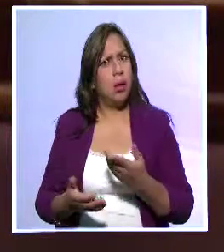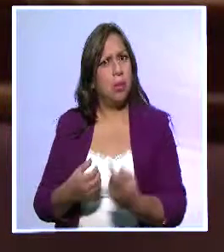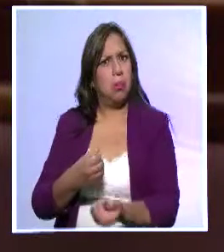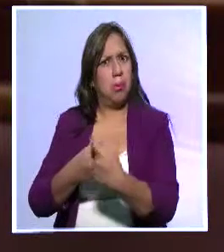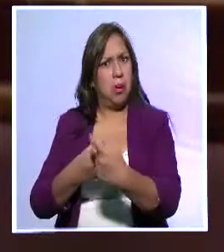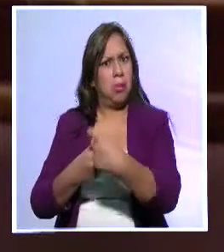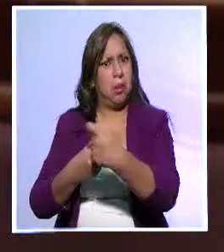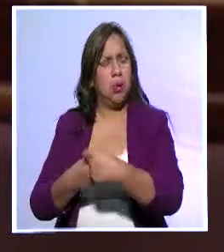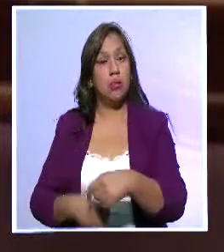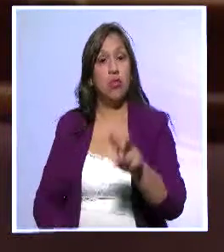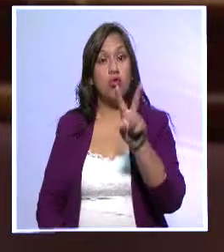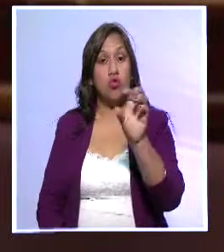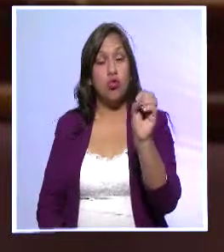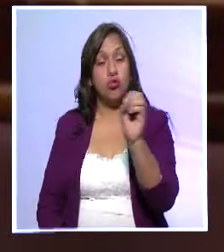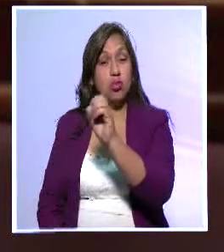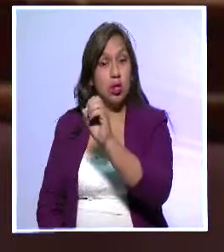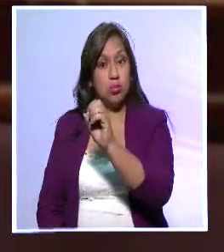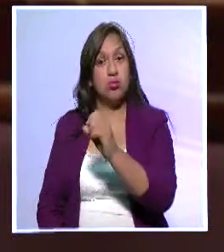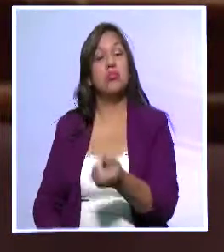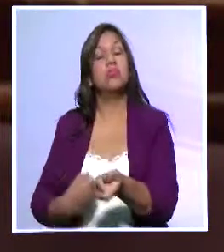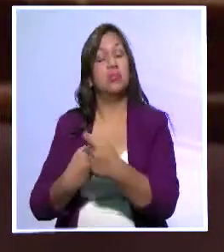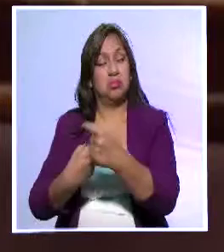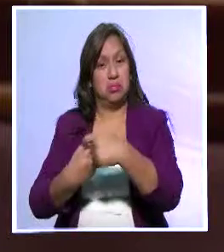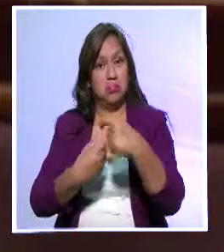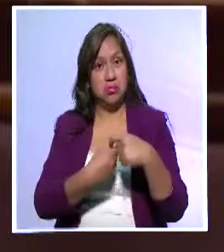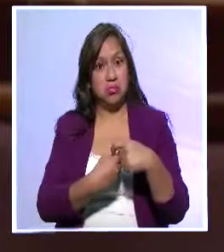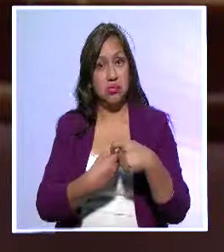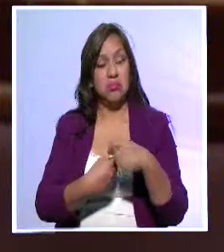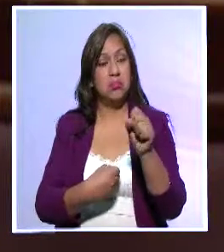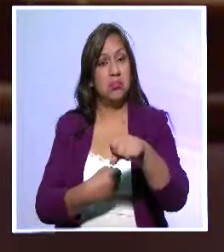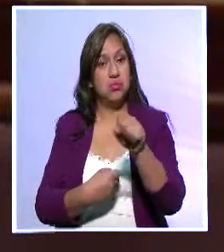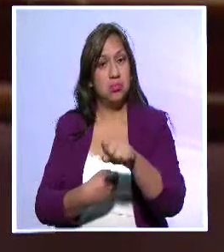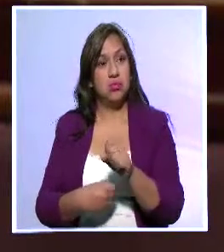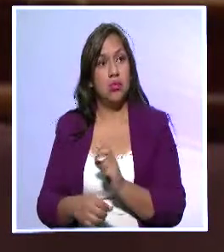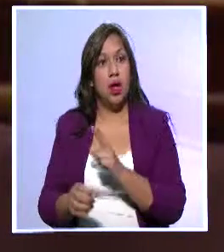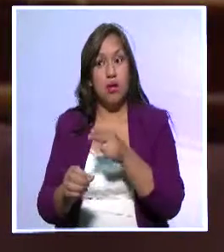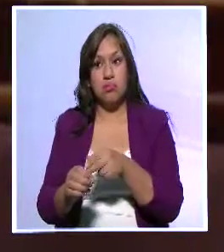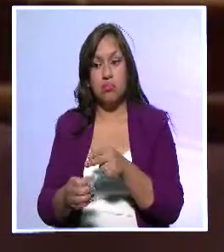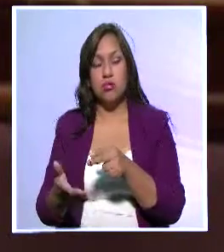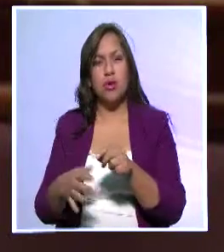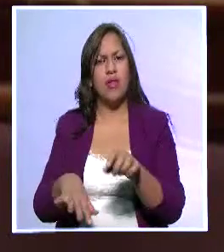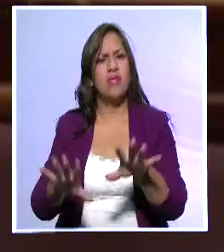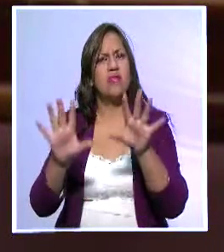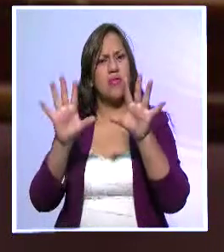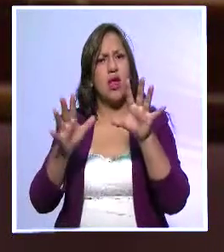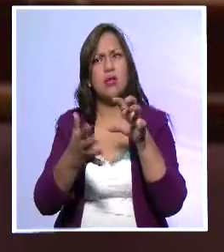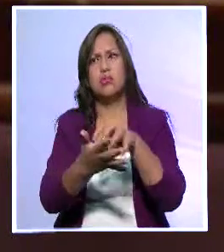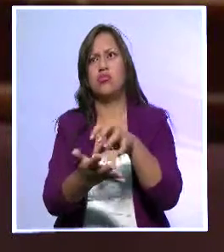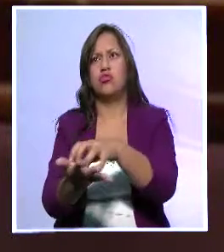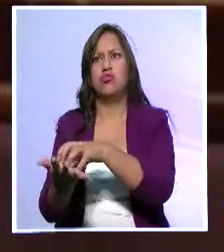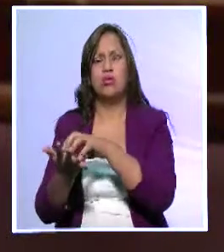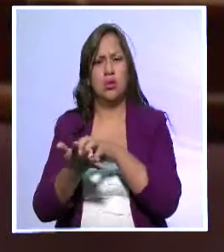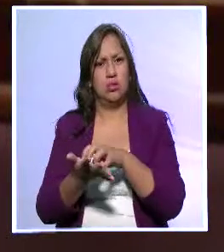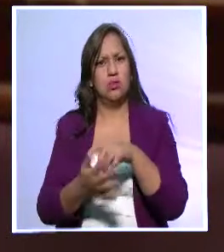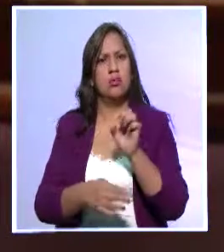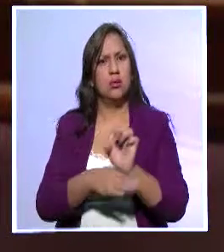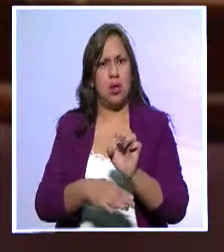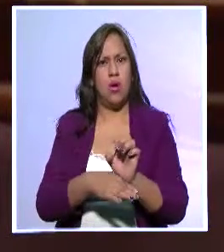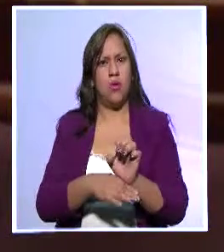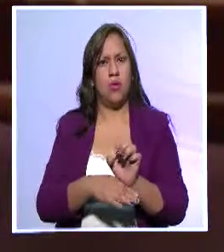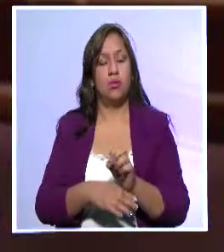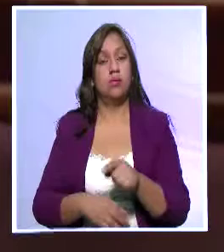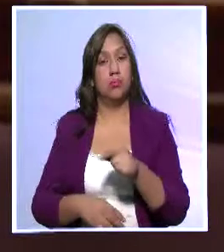inscritos, asistentes de 10 provincias de nuestro país. Y eso nos ha motivado mucho y